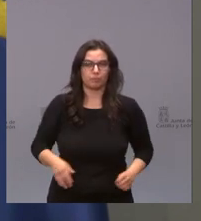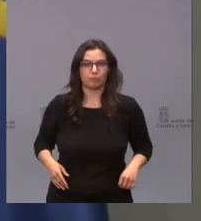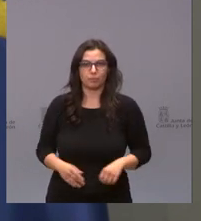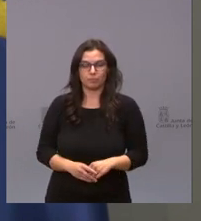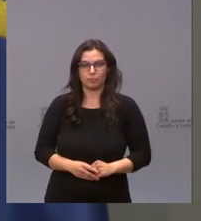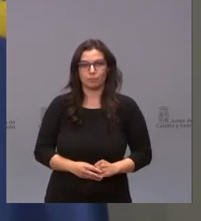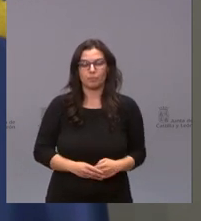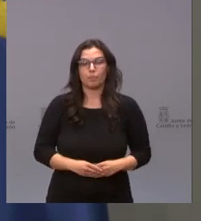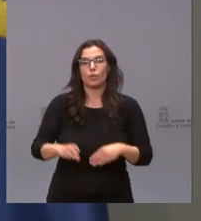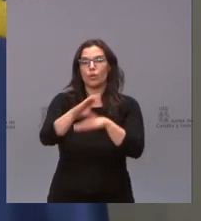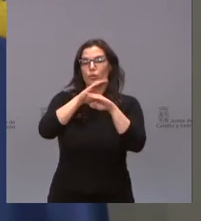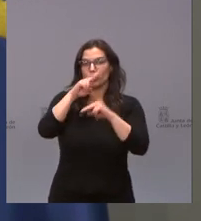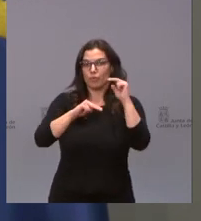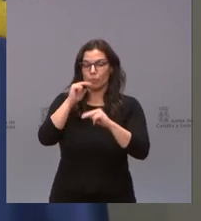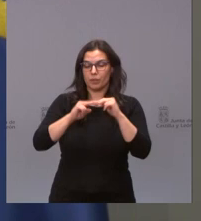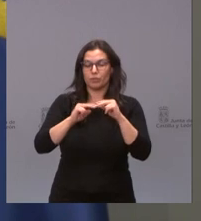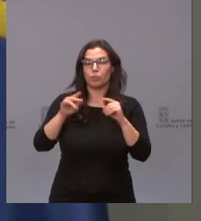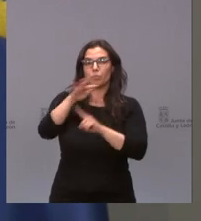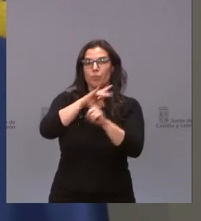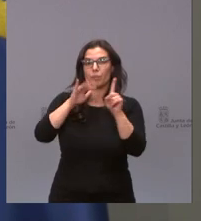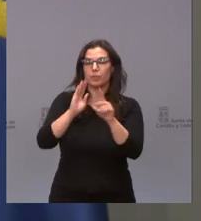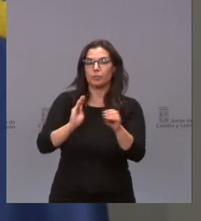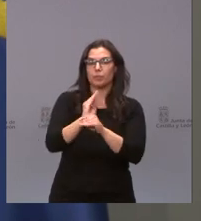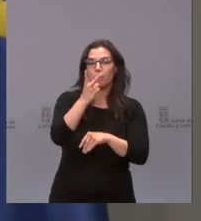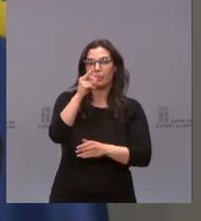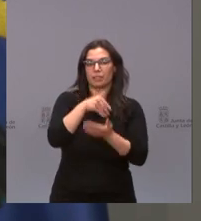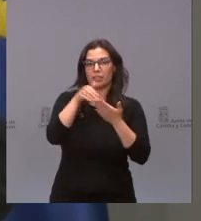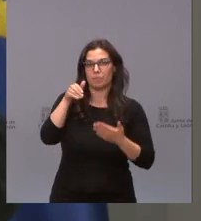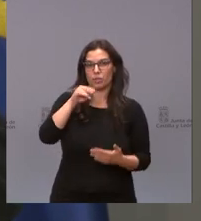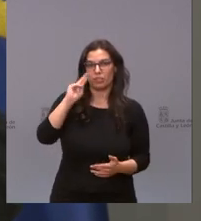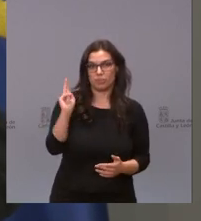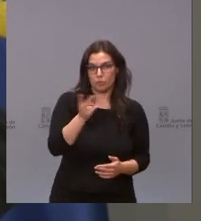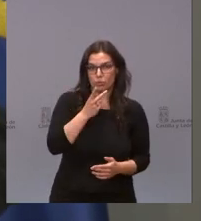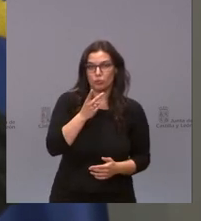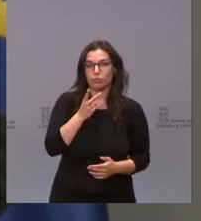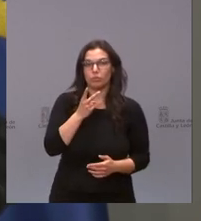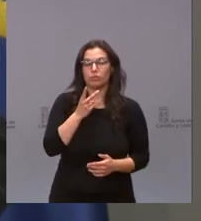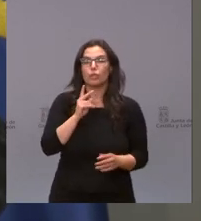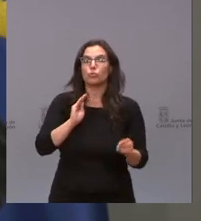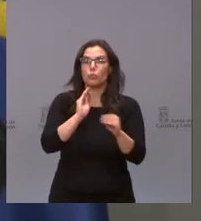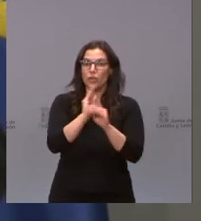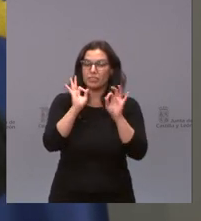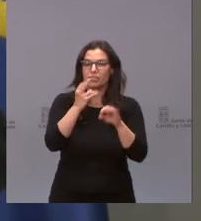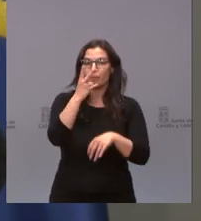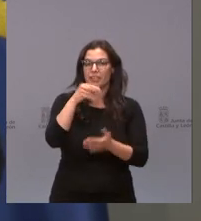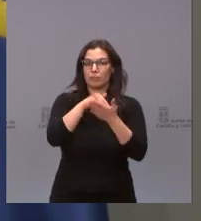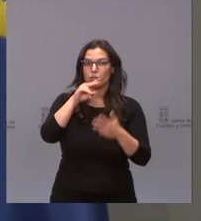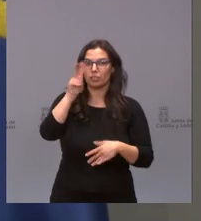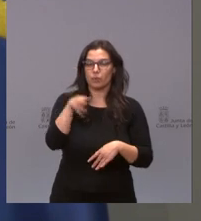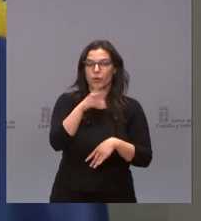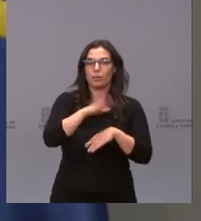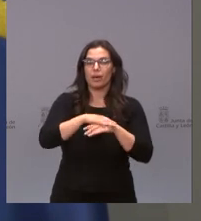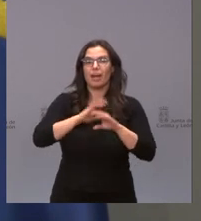La Consejería de Fomento, obviamente, destina 20 millones de euros, la subvención de 20 millones de euros a Radio, Televisión,